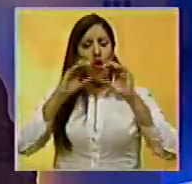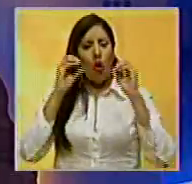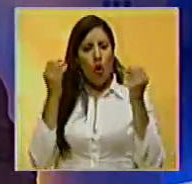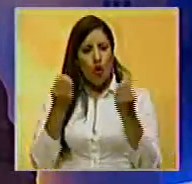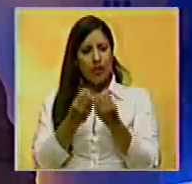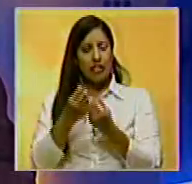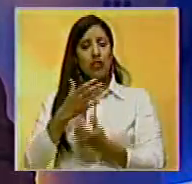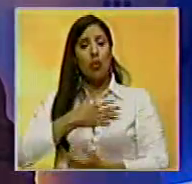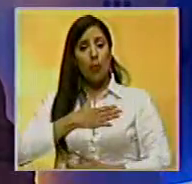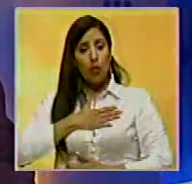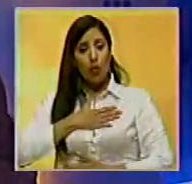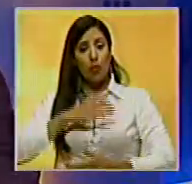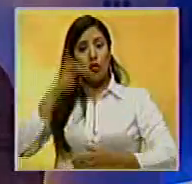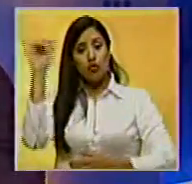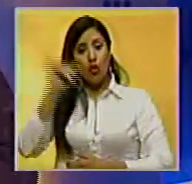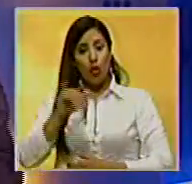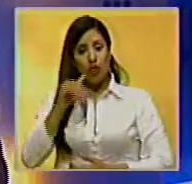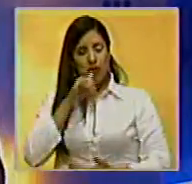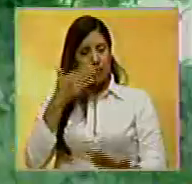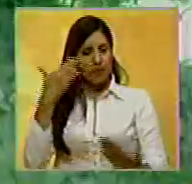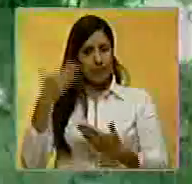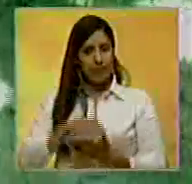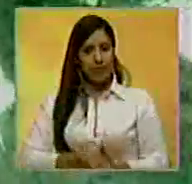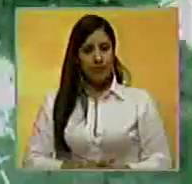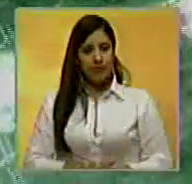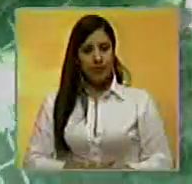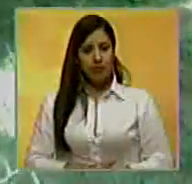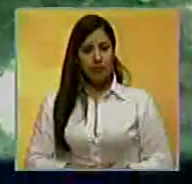SUNEP Imparques, y nos tiene los detalles. Adelante.